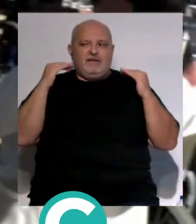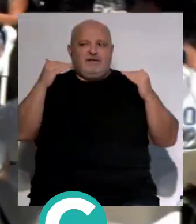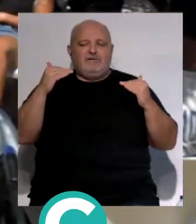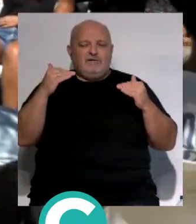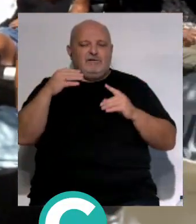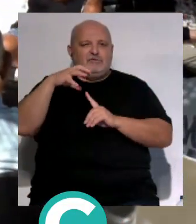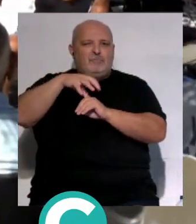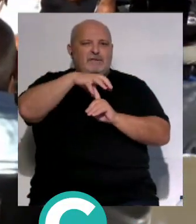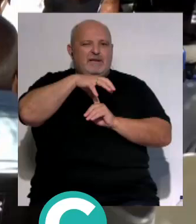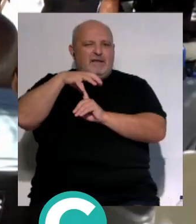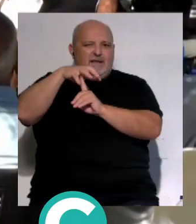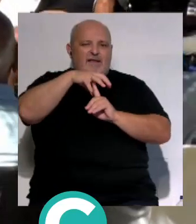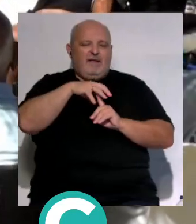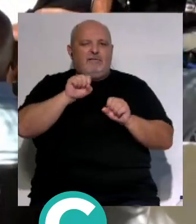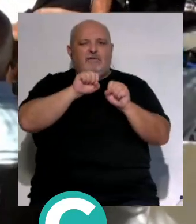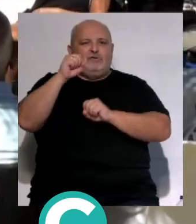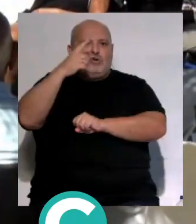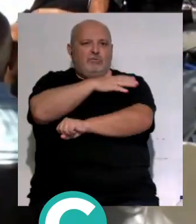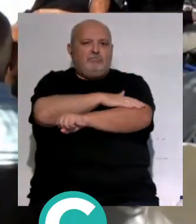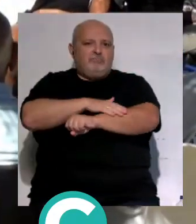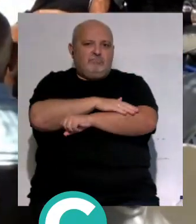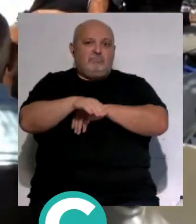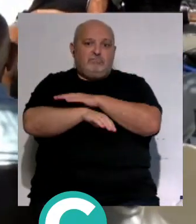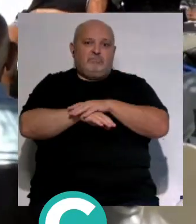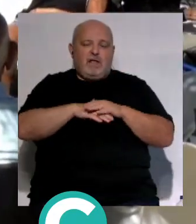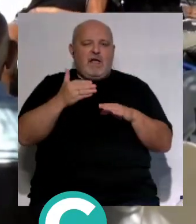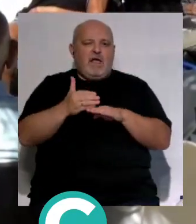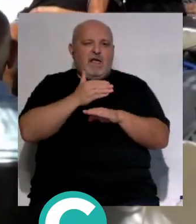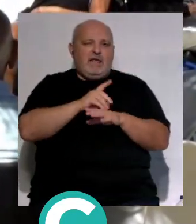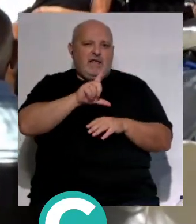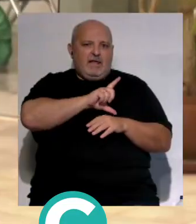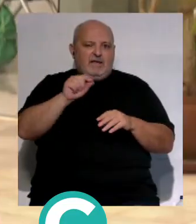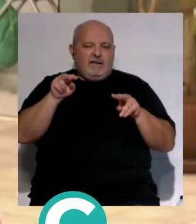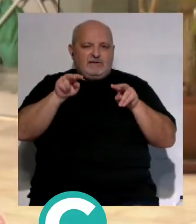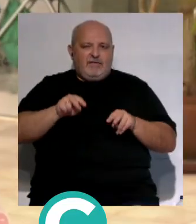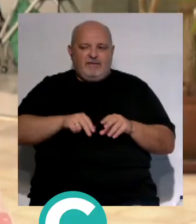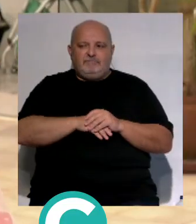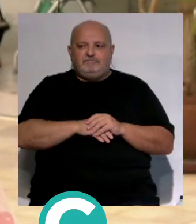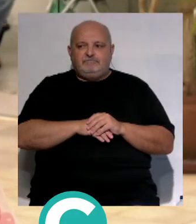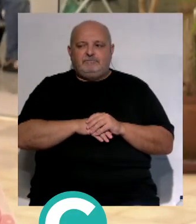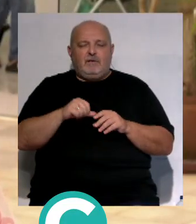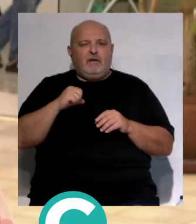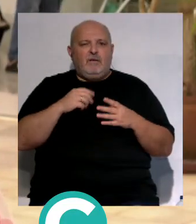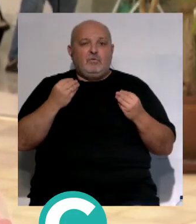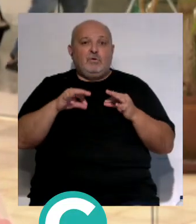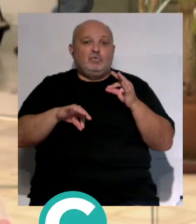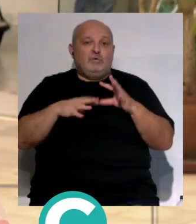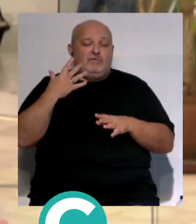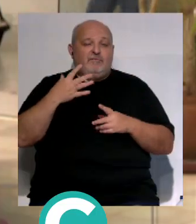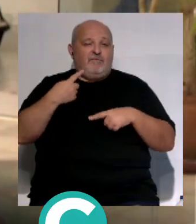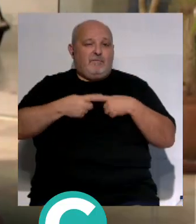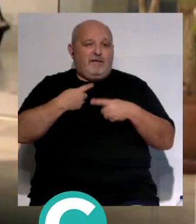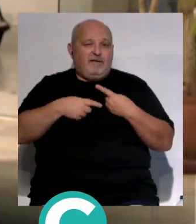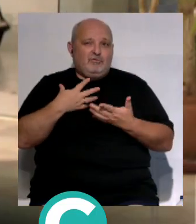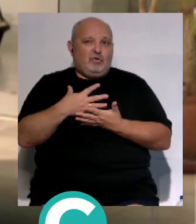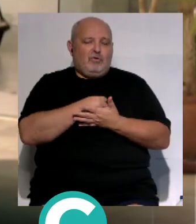sombrilla, siempre con la protección solar puesta, desde antes de salir de la residencia. Tenemos mucha suerte porque los familiares